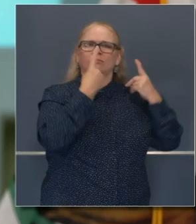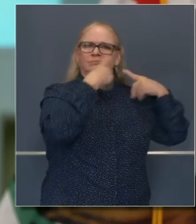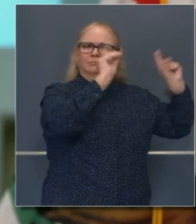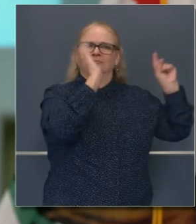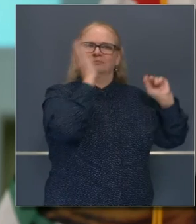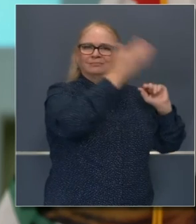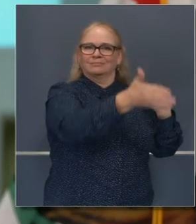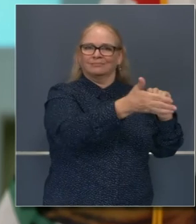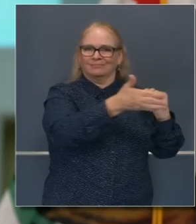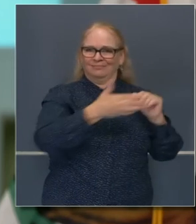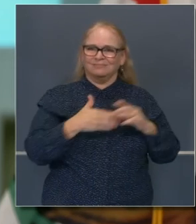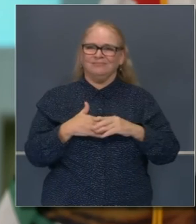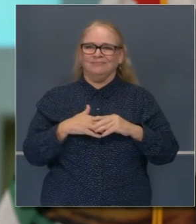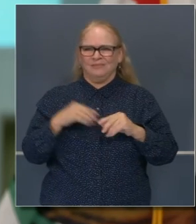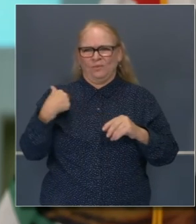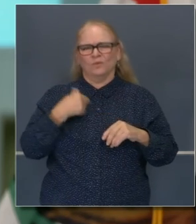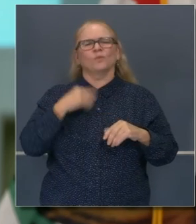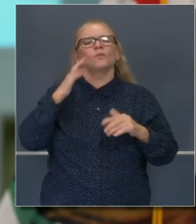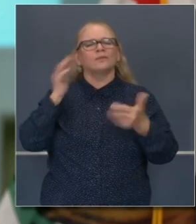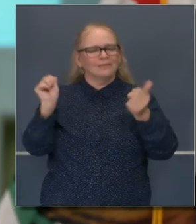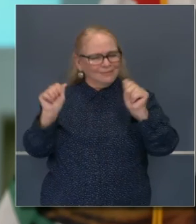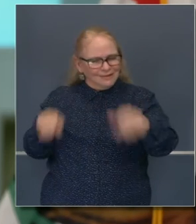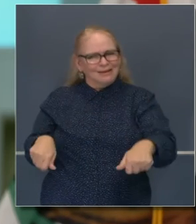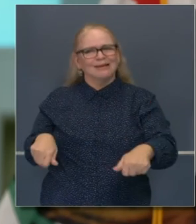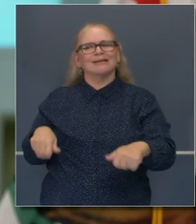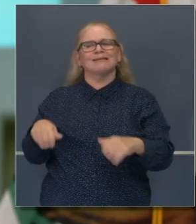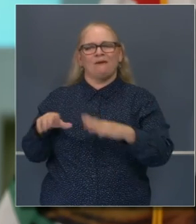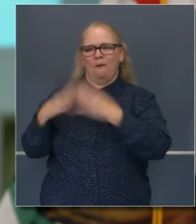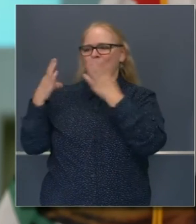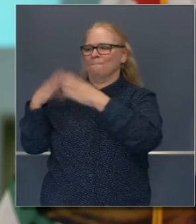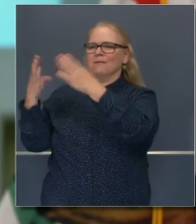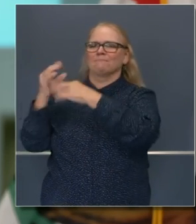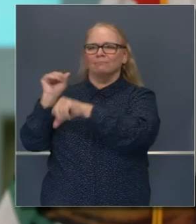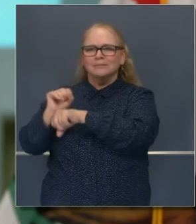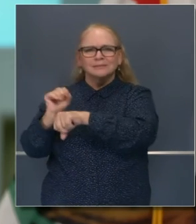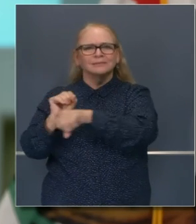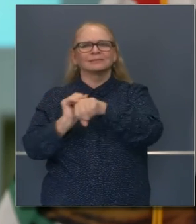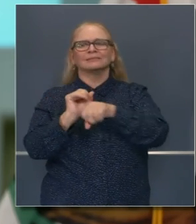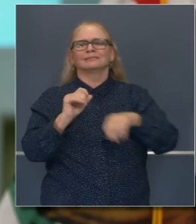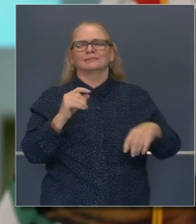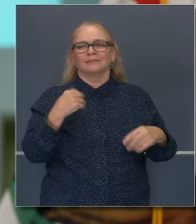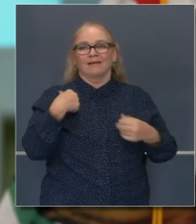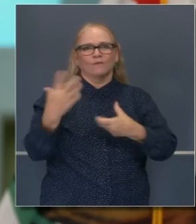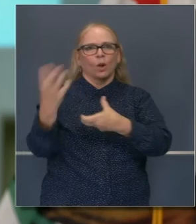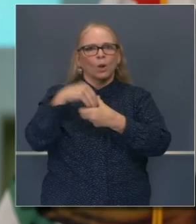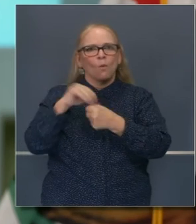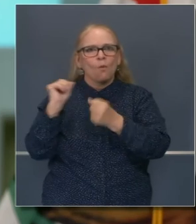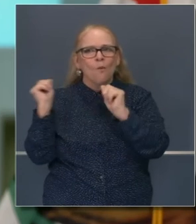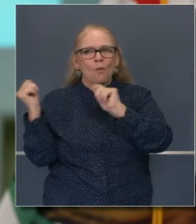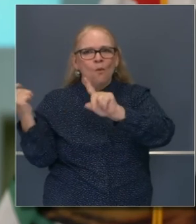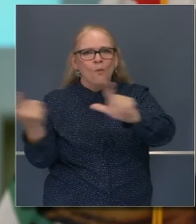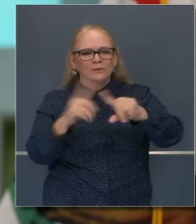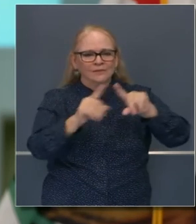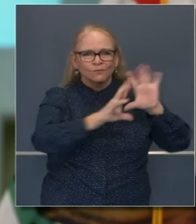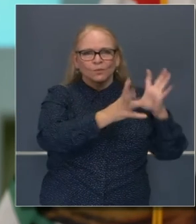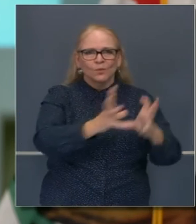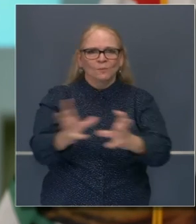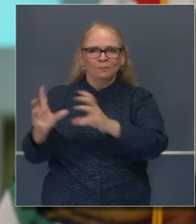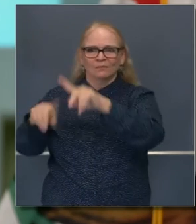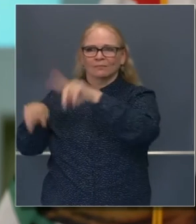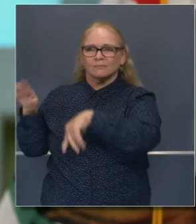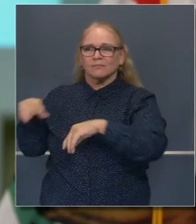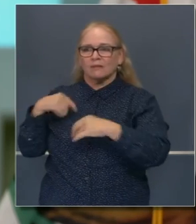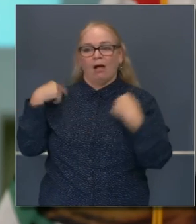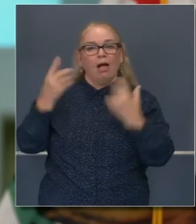estados, porque algunos condados de hecho están logrando más en ese sentido. Y esto está siendo contado, tomado en cuenta